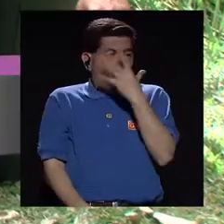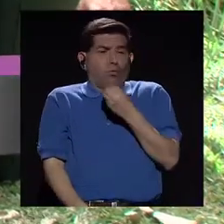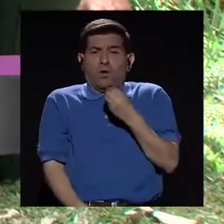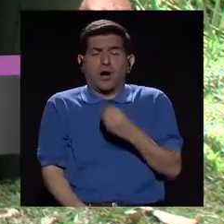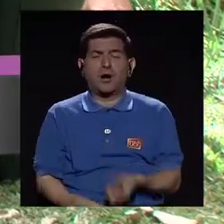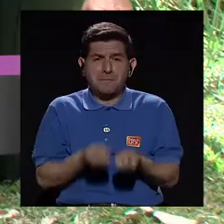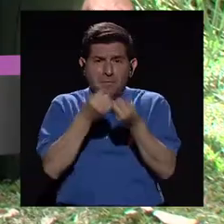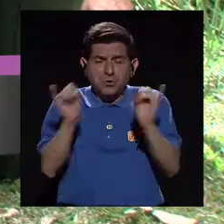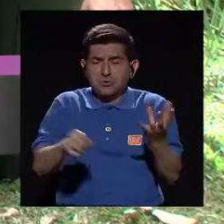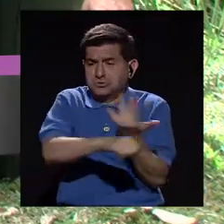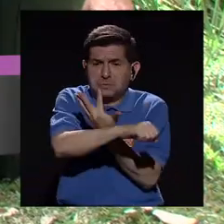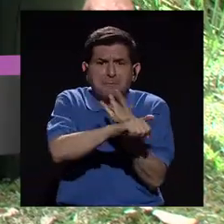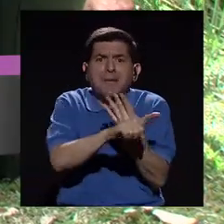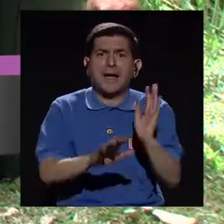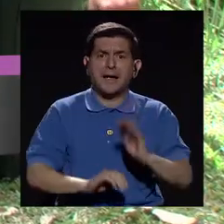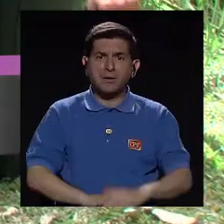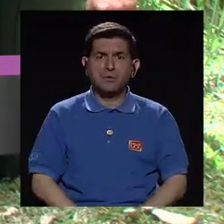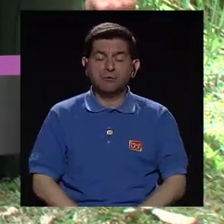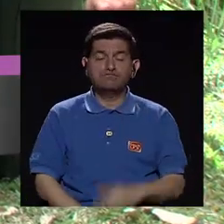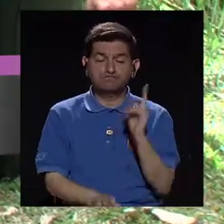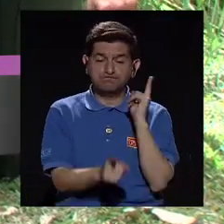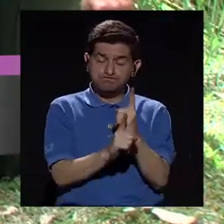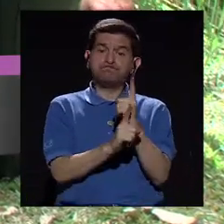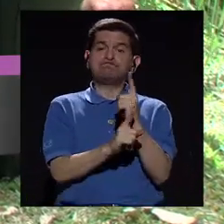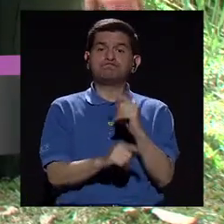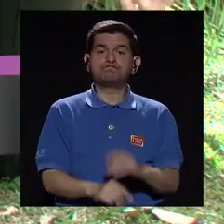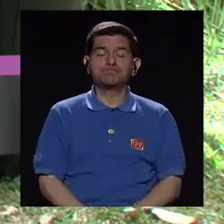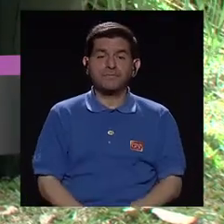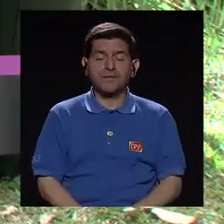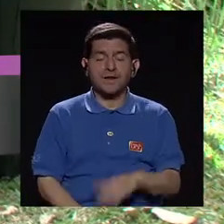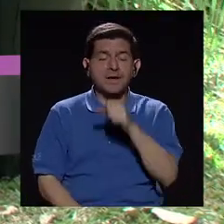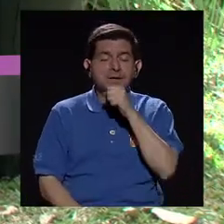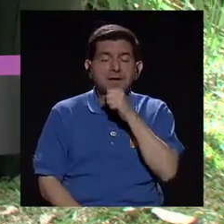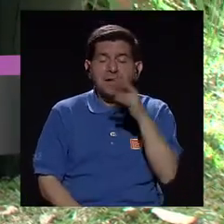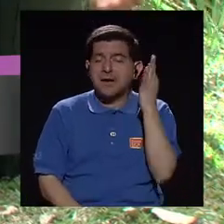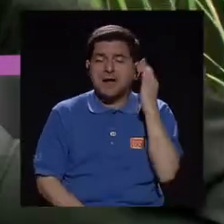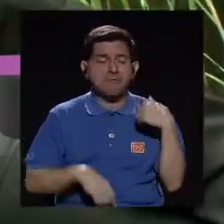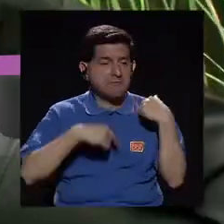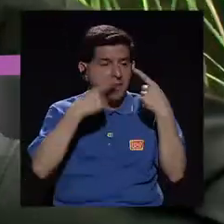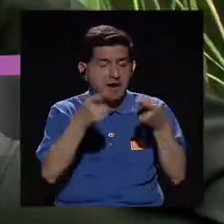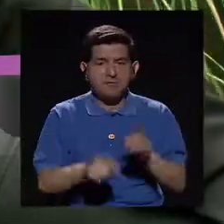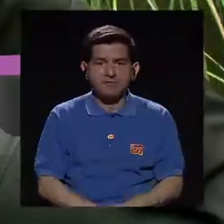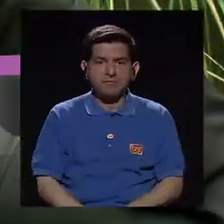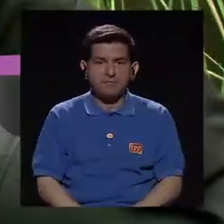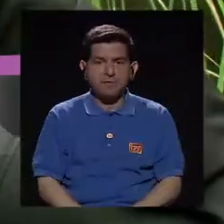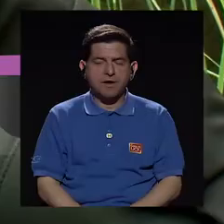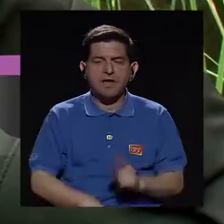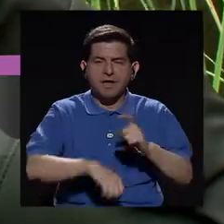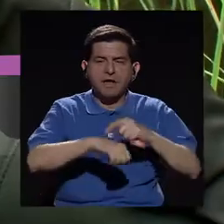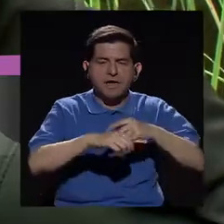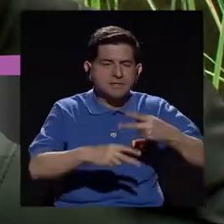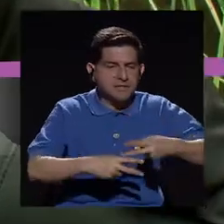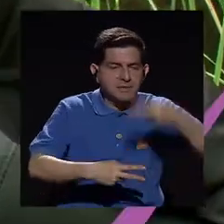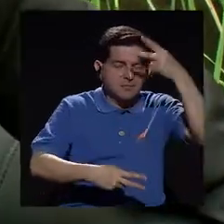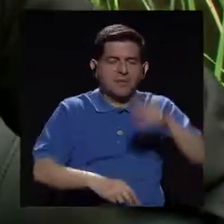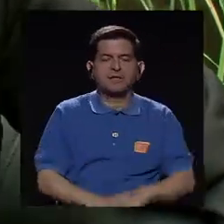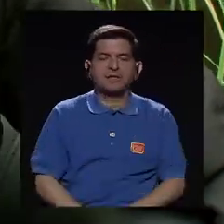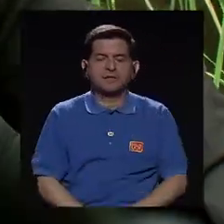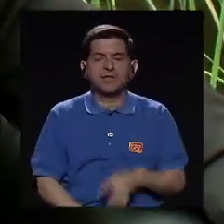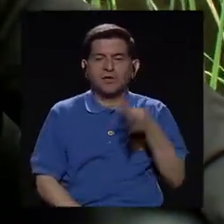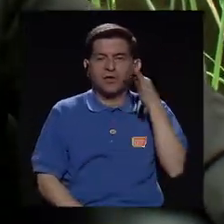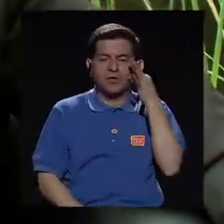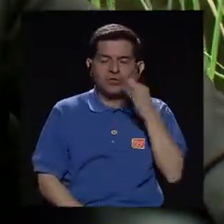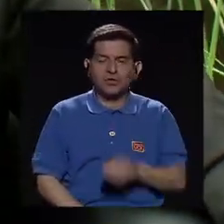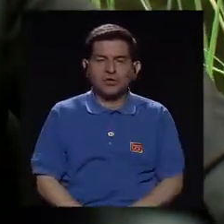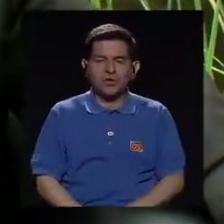guapo voy a quedar pelado! Y así fue como la viejecita se fue y con la misma se asoma por la ventana Tío